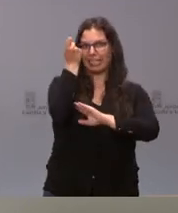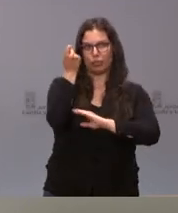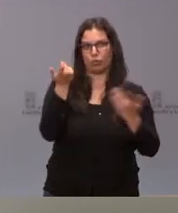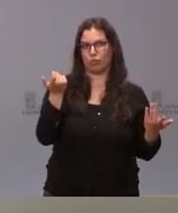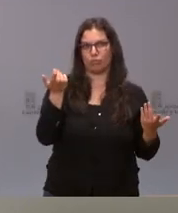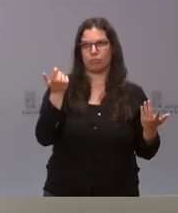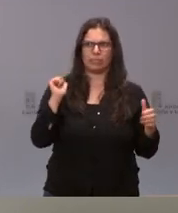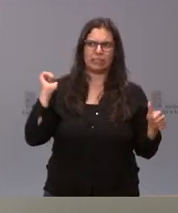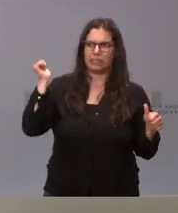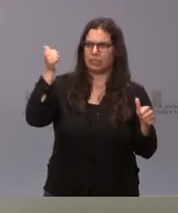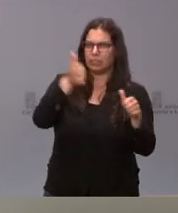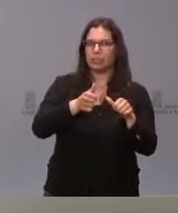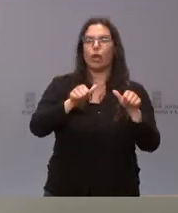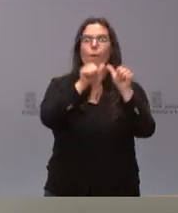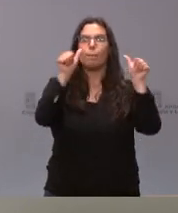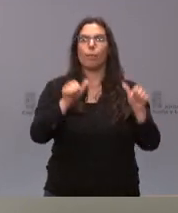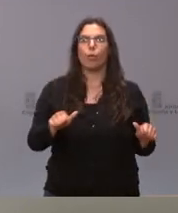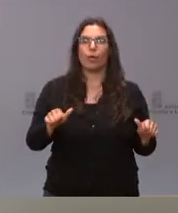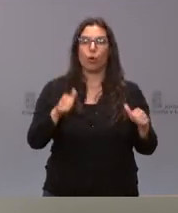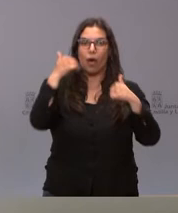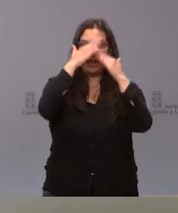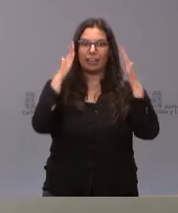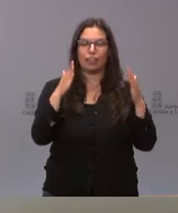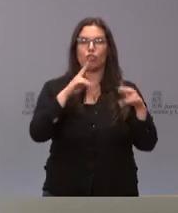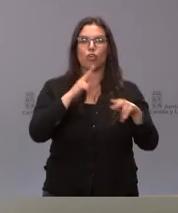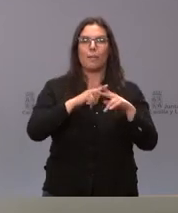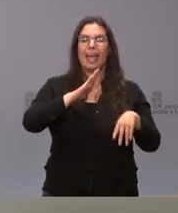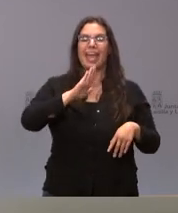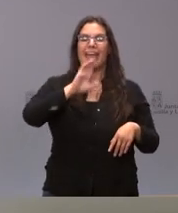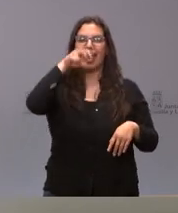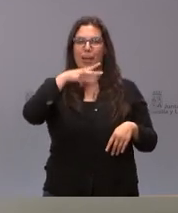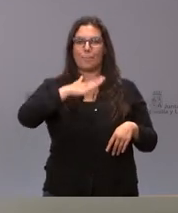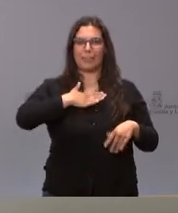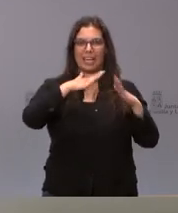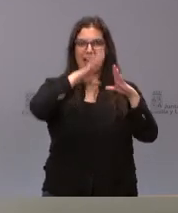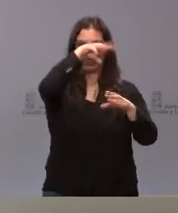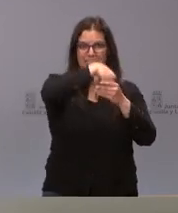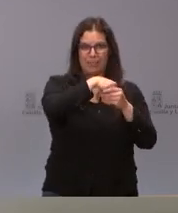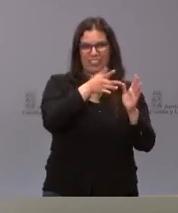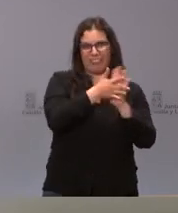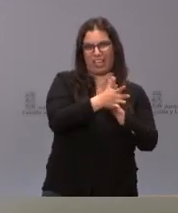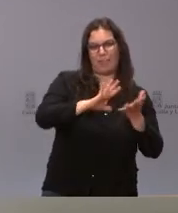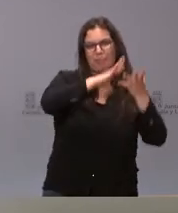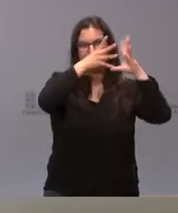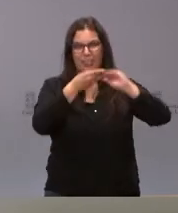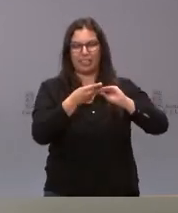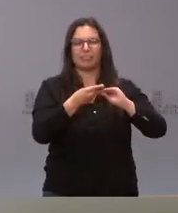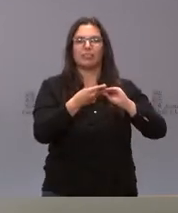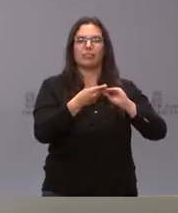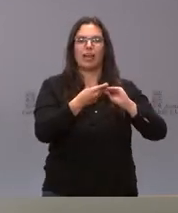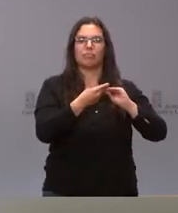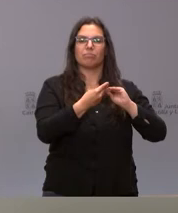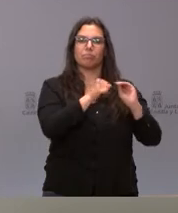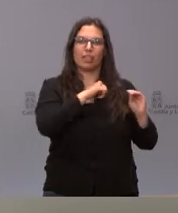que venimos desarrollando que es el modelo de atención en mi casa que es de atención personalizada y que supone en definitiva que